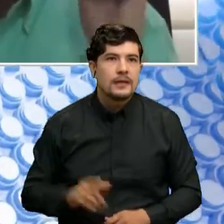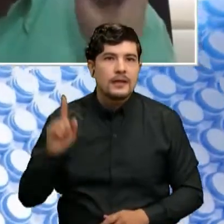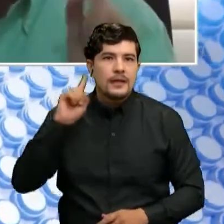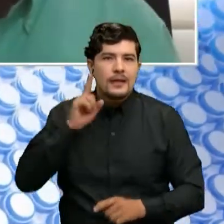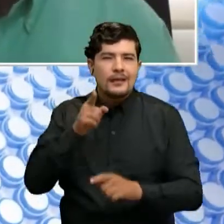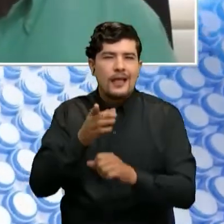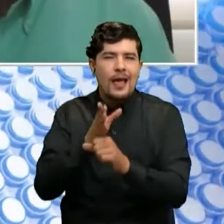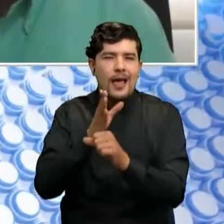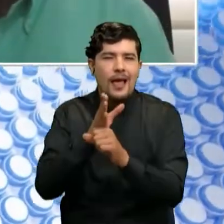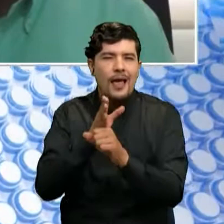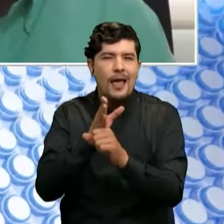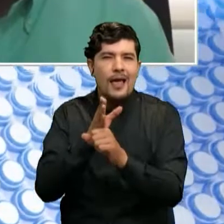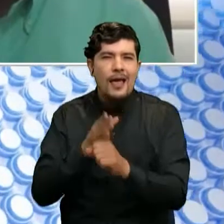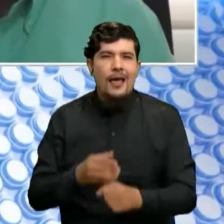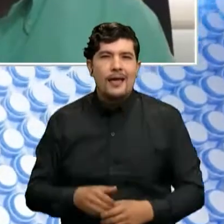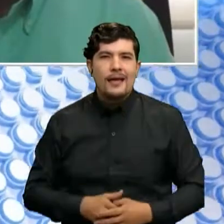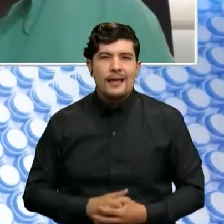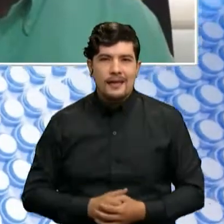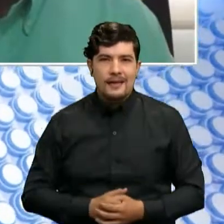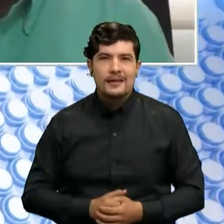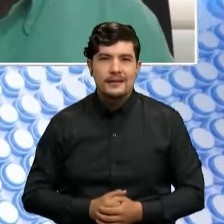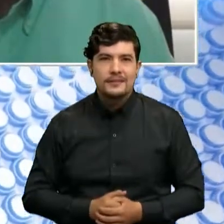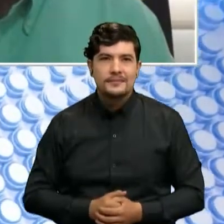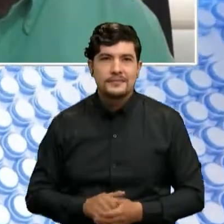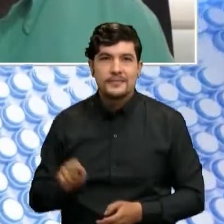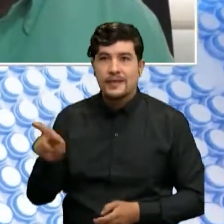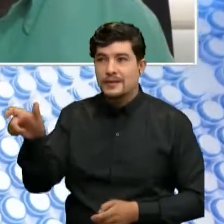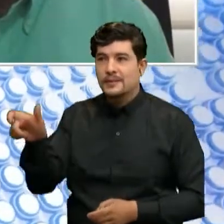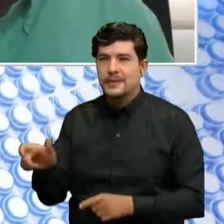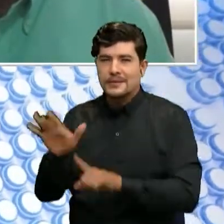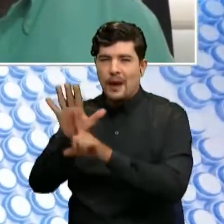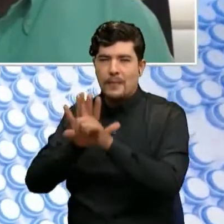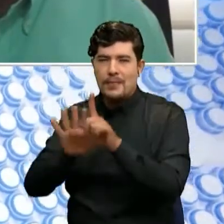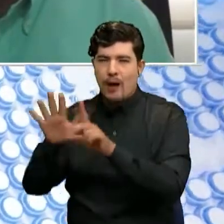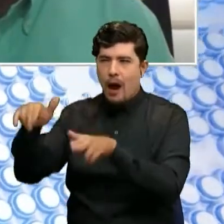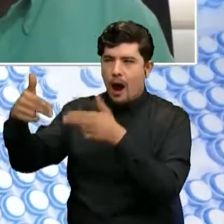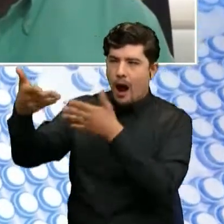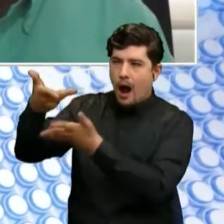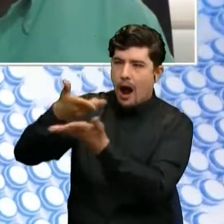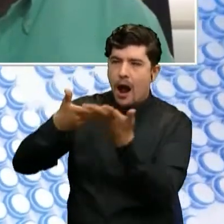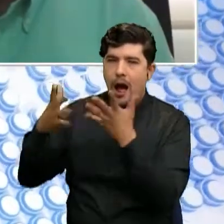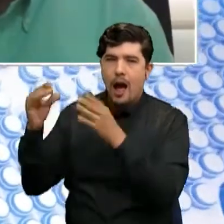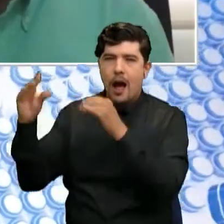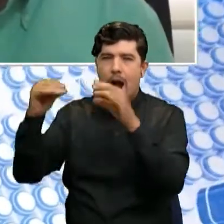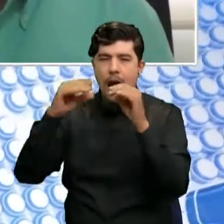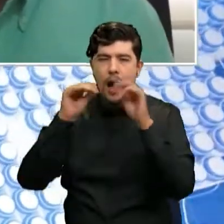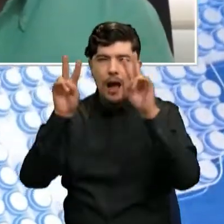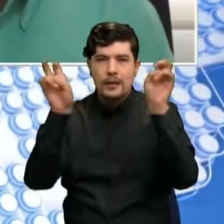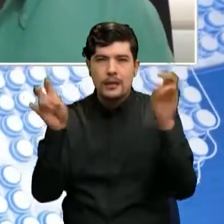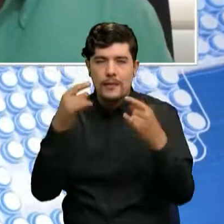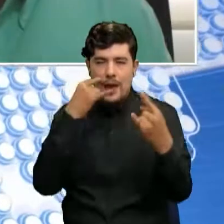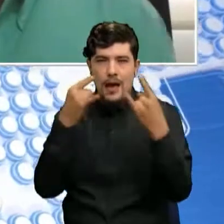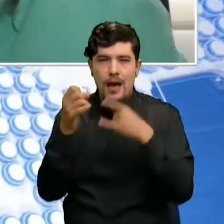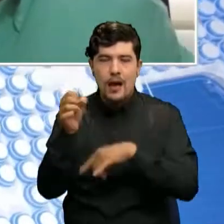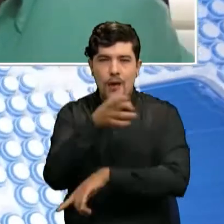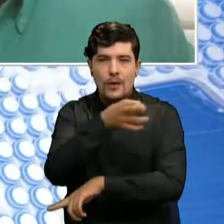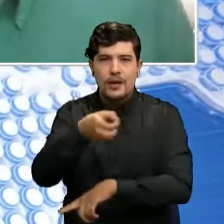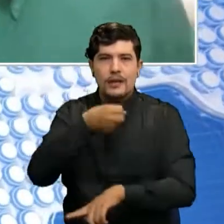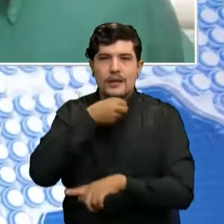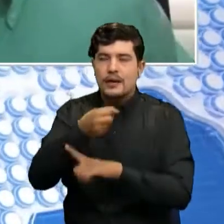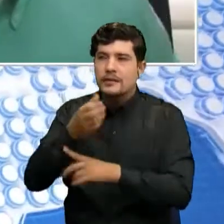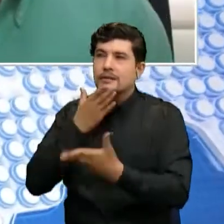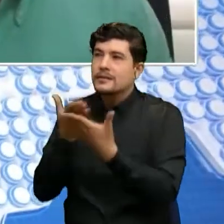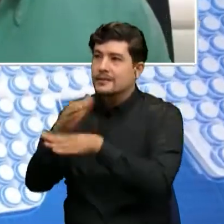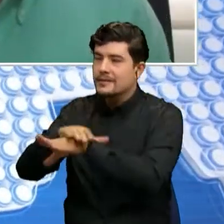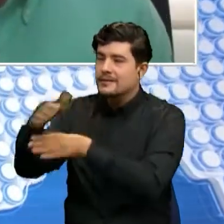Ahí tenemos al gobernador de Santander, Mauricio Aguilar, quien llega vía videoconferencia para hablar sobre los temas de interés en Oriente Noticias. Gobernador,